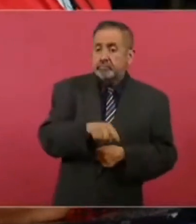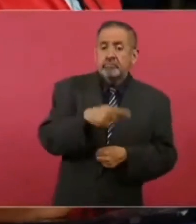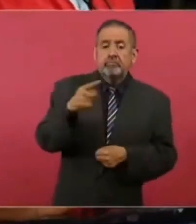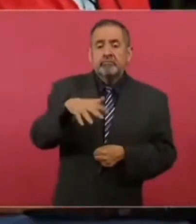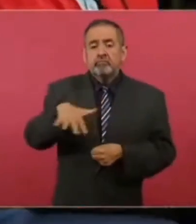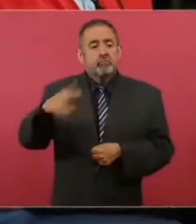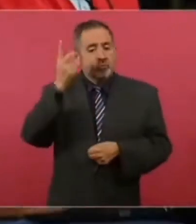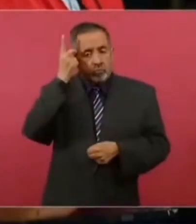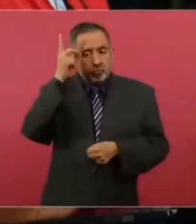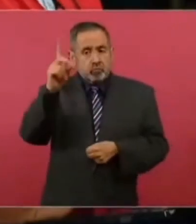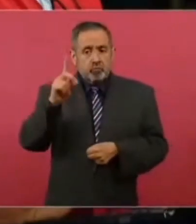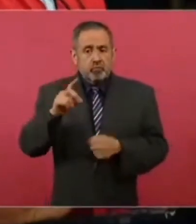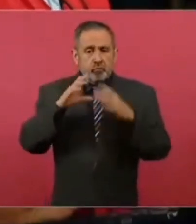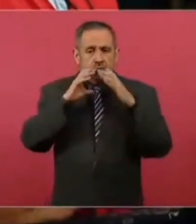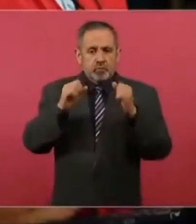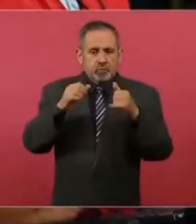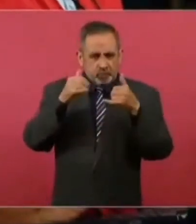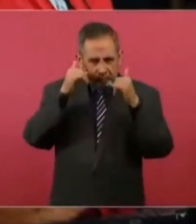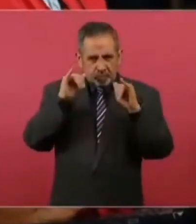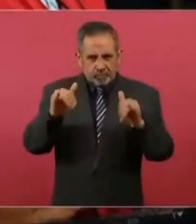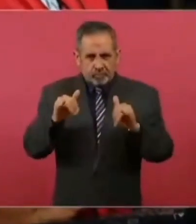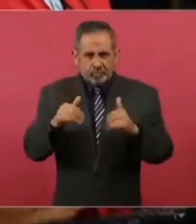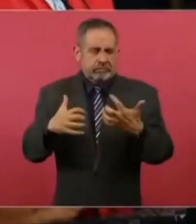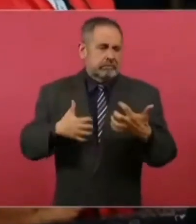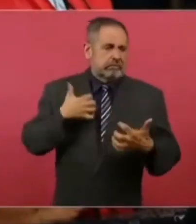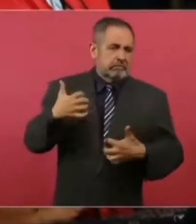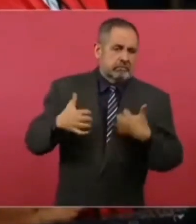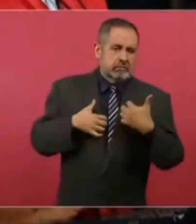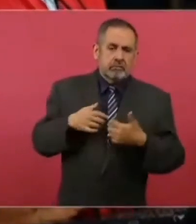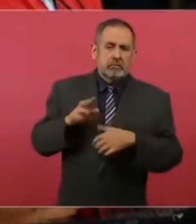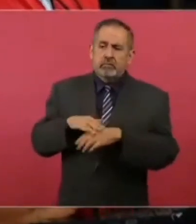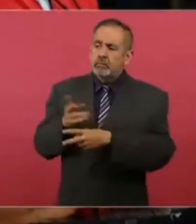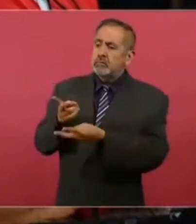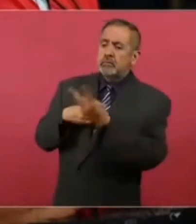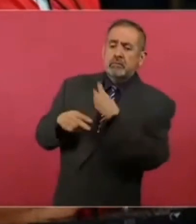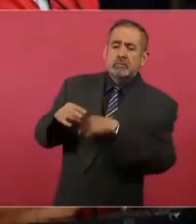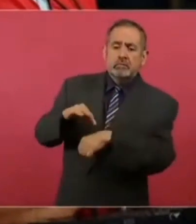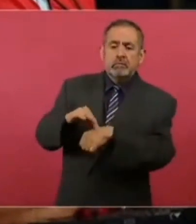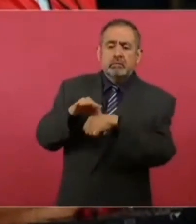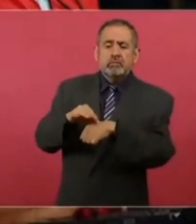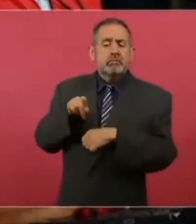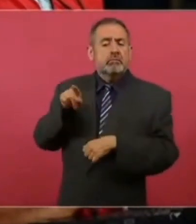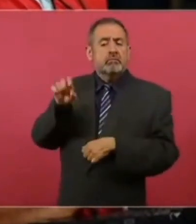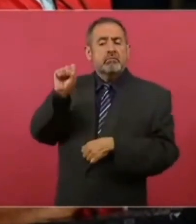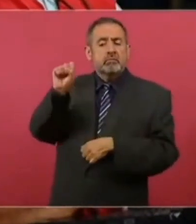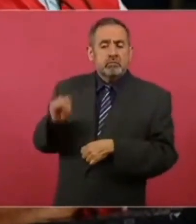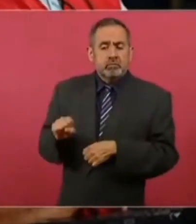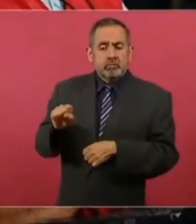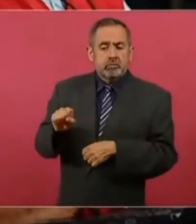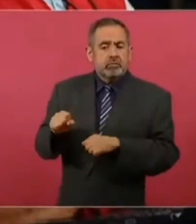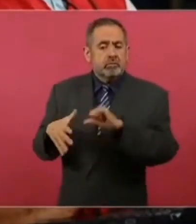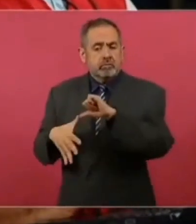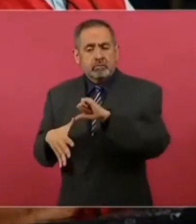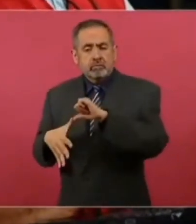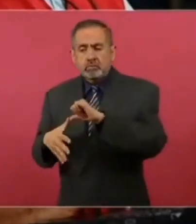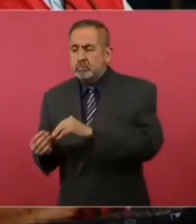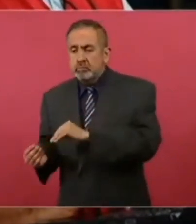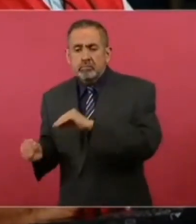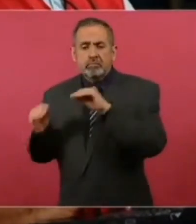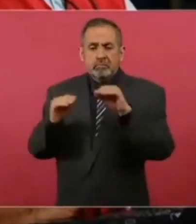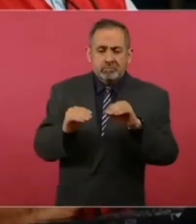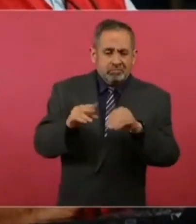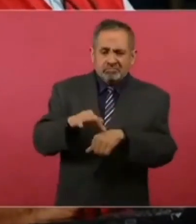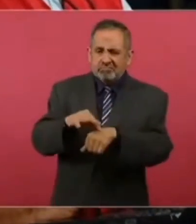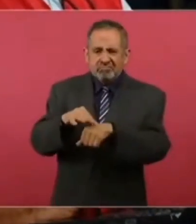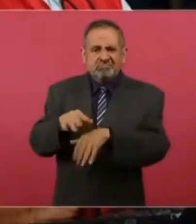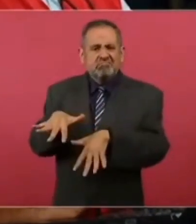inconformes por el ingreso de carne de Sudamérica, que cuenta con los permisos sanitarios, pero afirman que es de mala